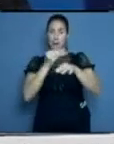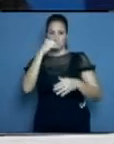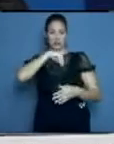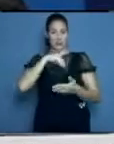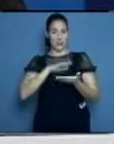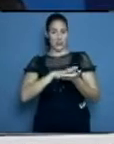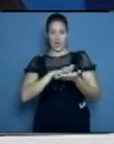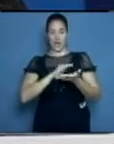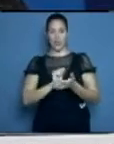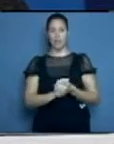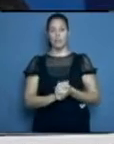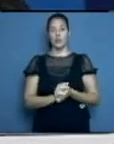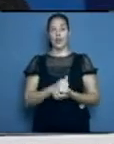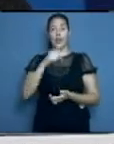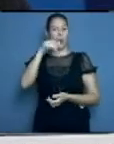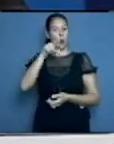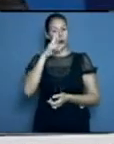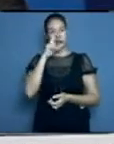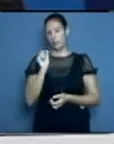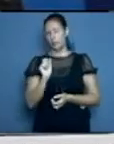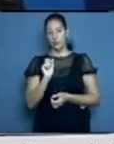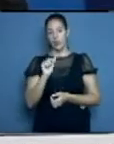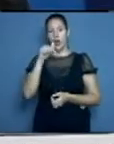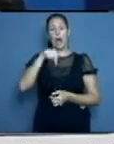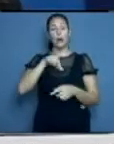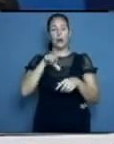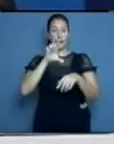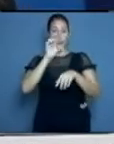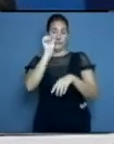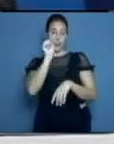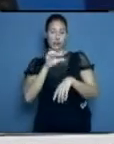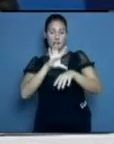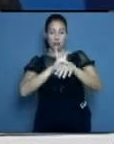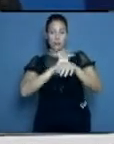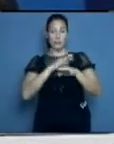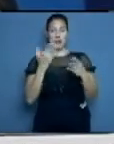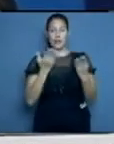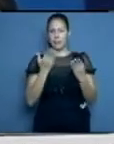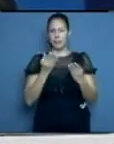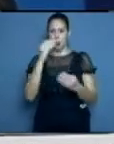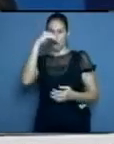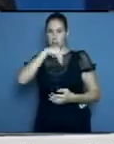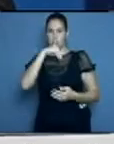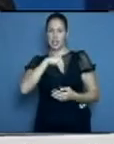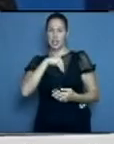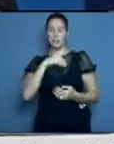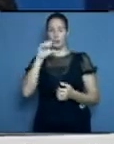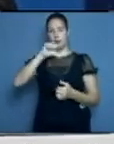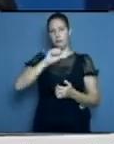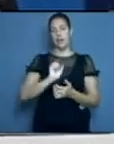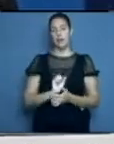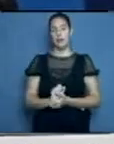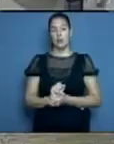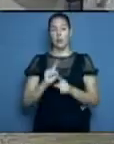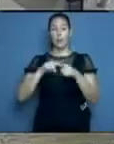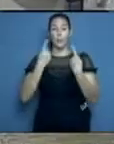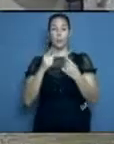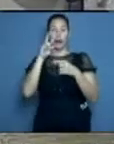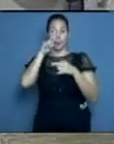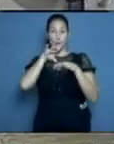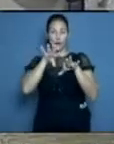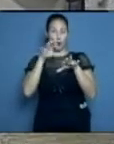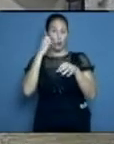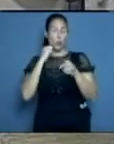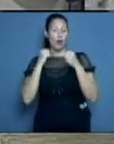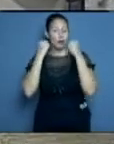menor porque el virus agrede de manera más eficiente a las células del organismo. Y eso también